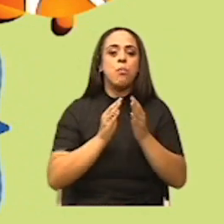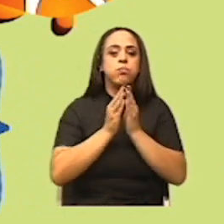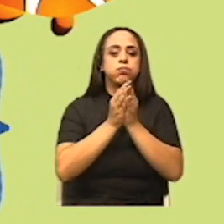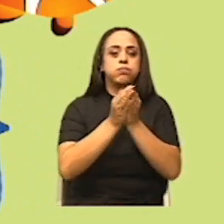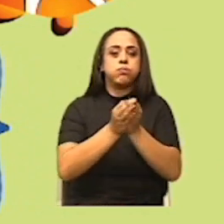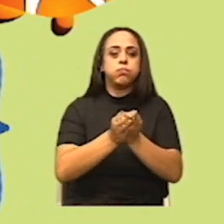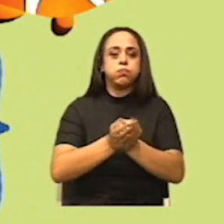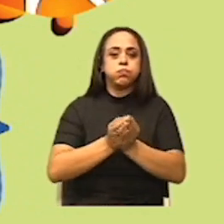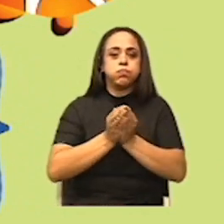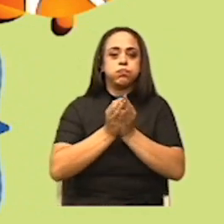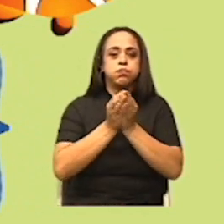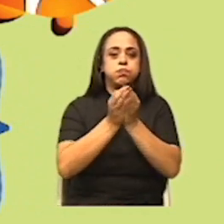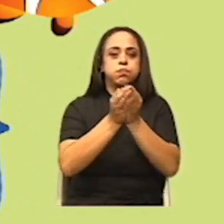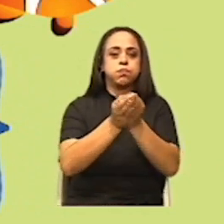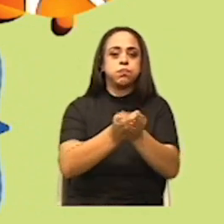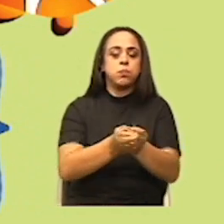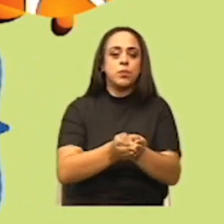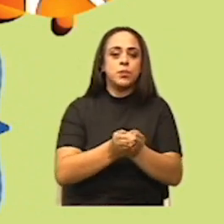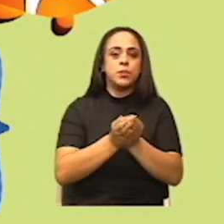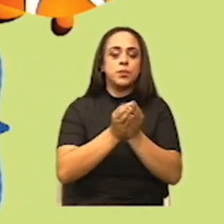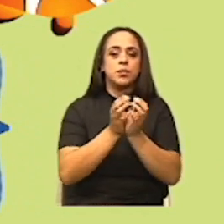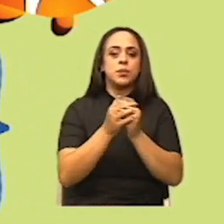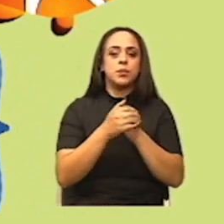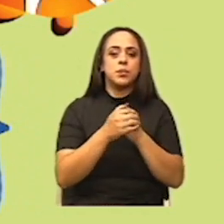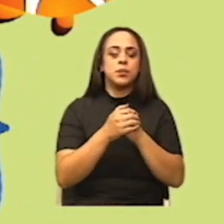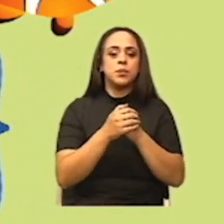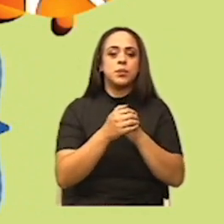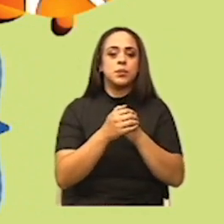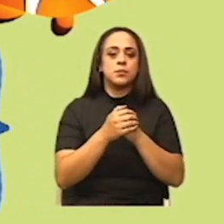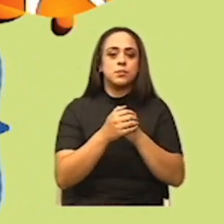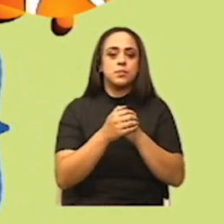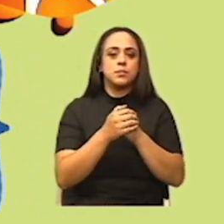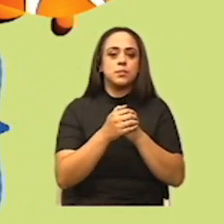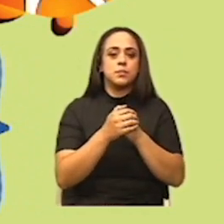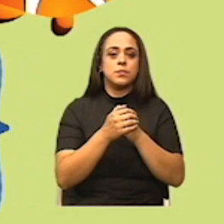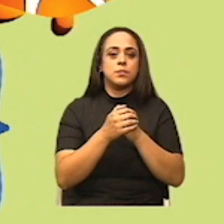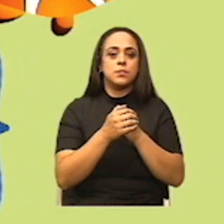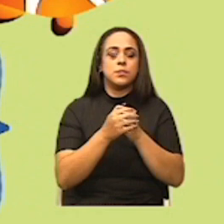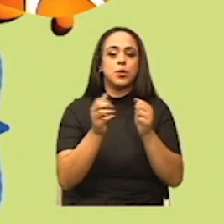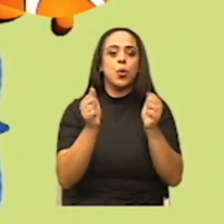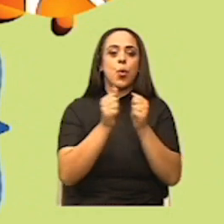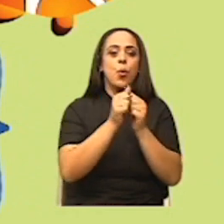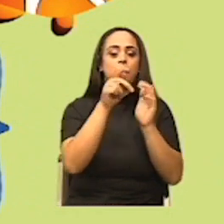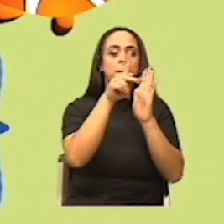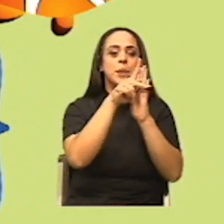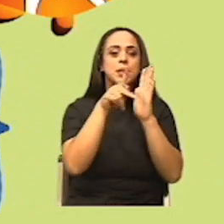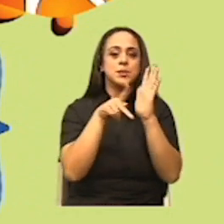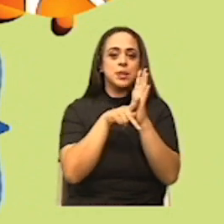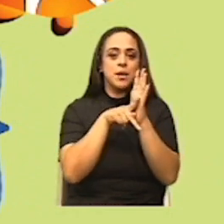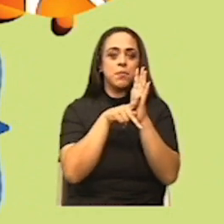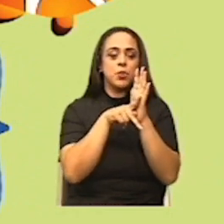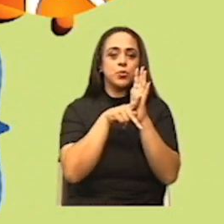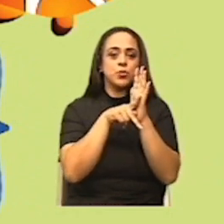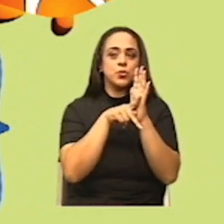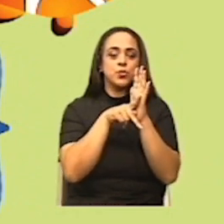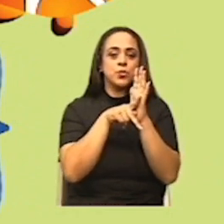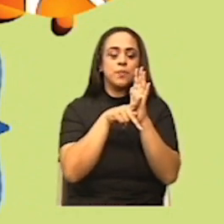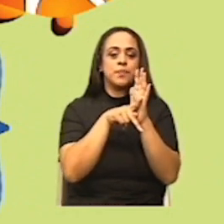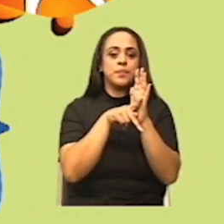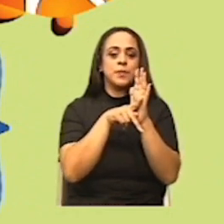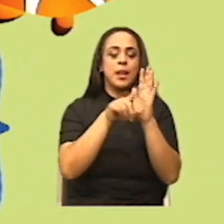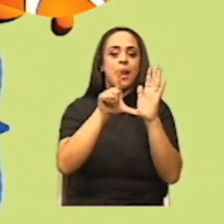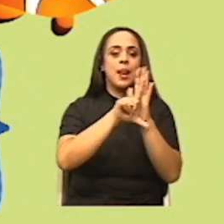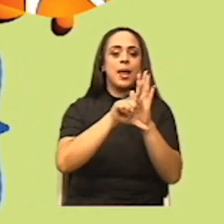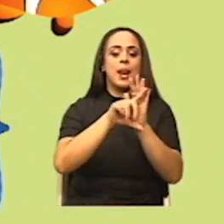los principios también de la ley de Newton